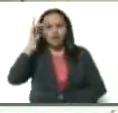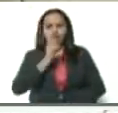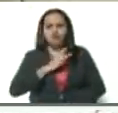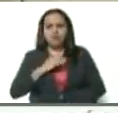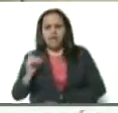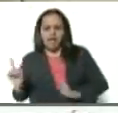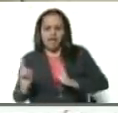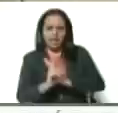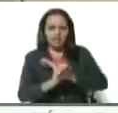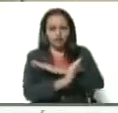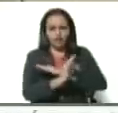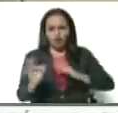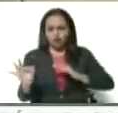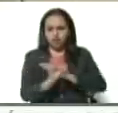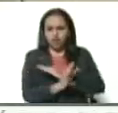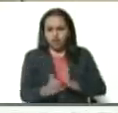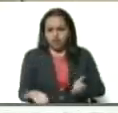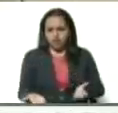por la frontera.